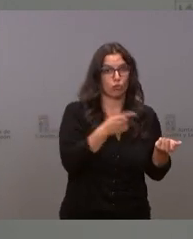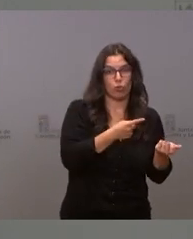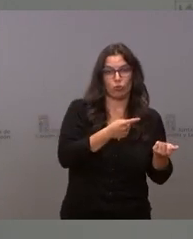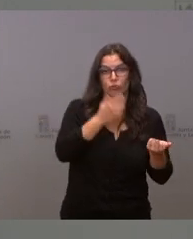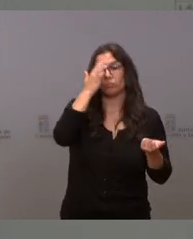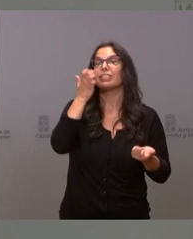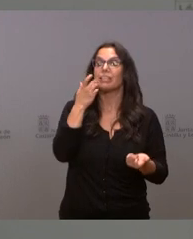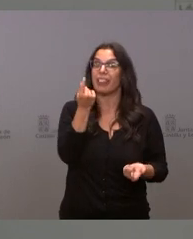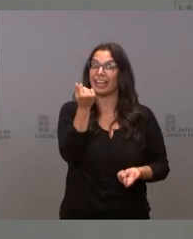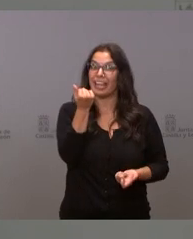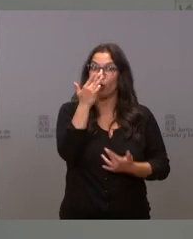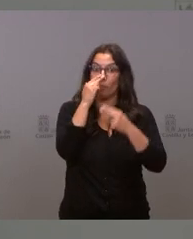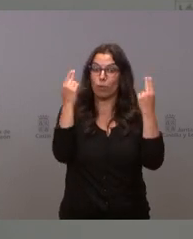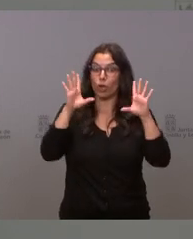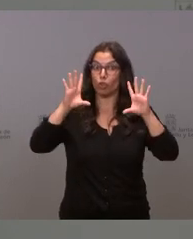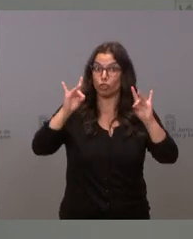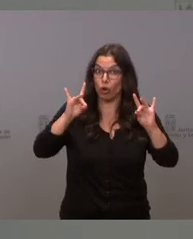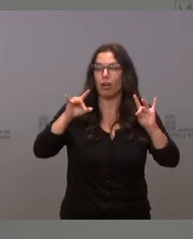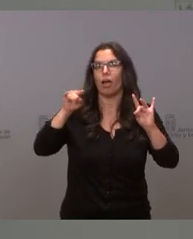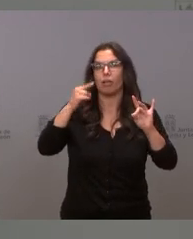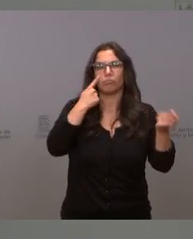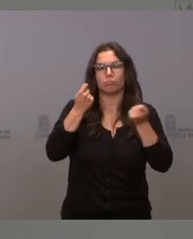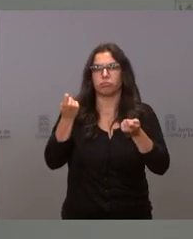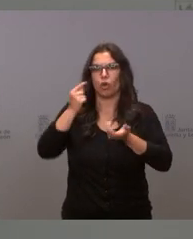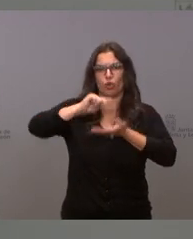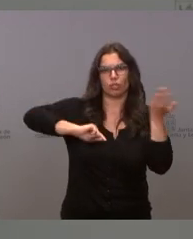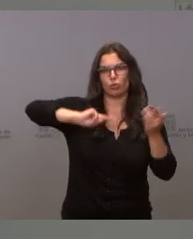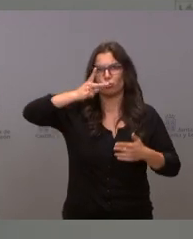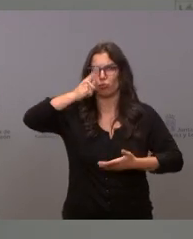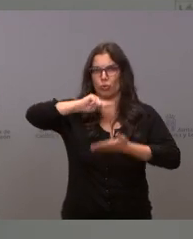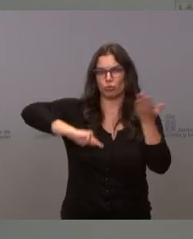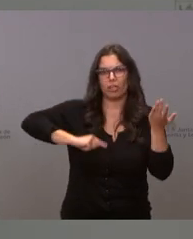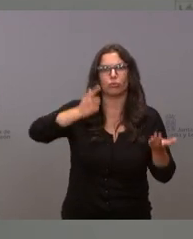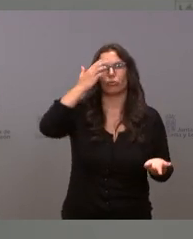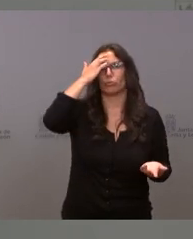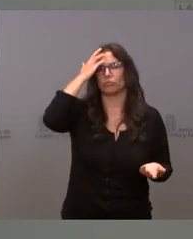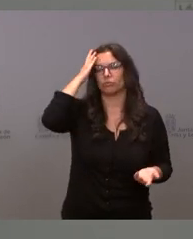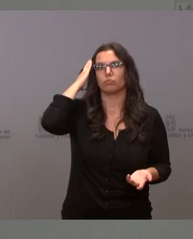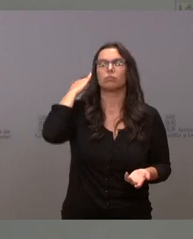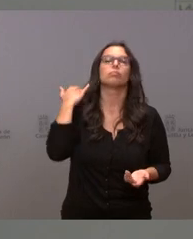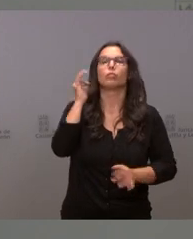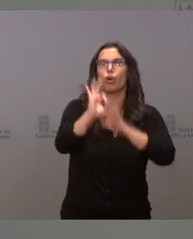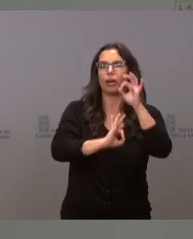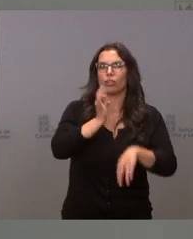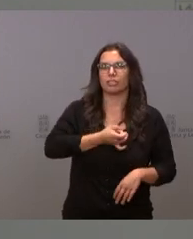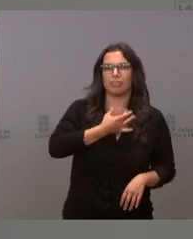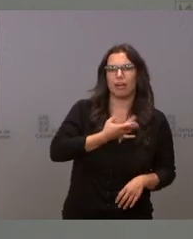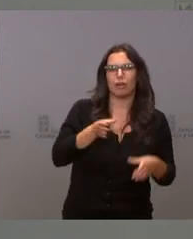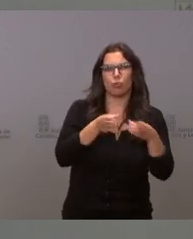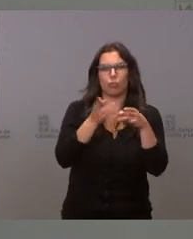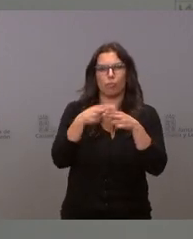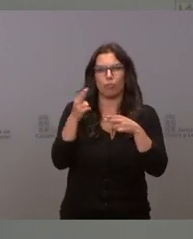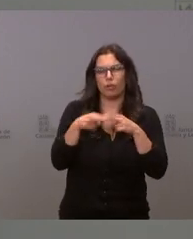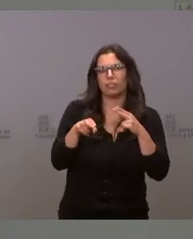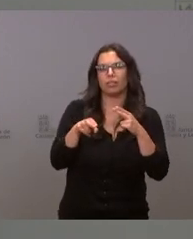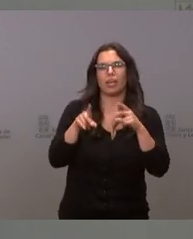perciban fondos públicos, contratistas, subcontratistas de la comunidad, organizaciones sindicales, partidos políticos,